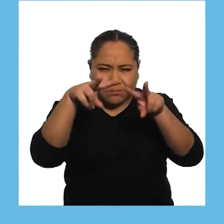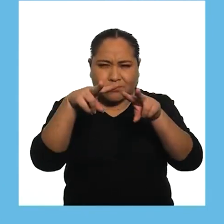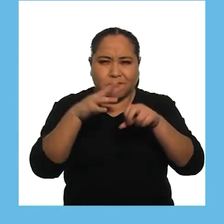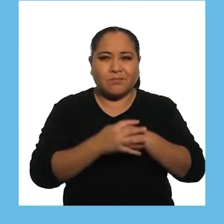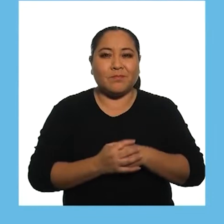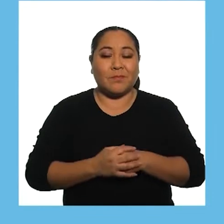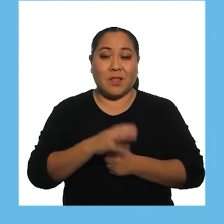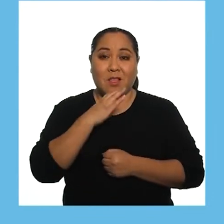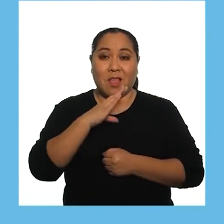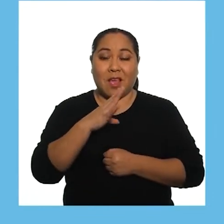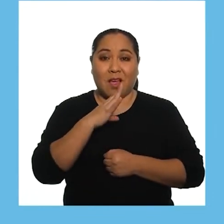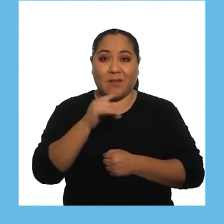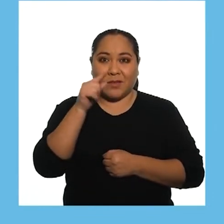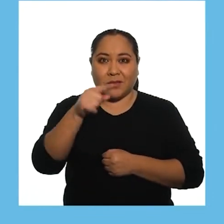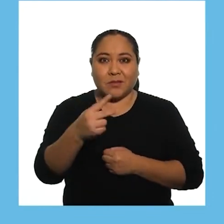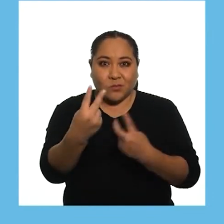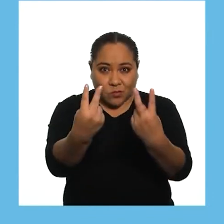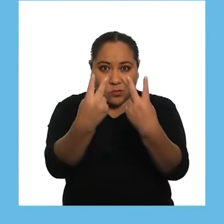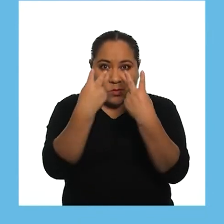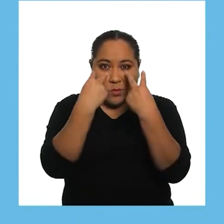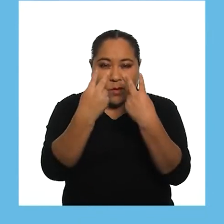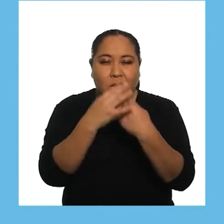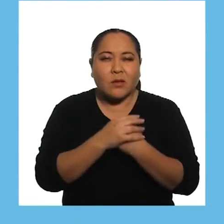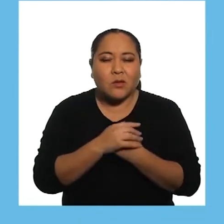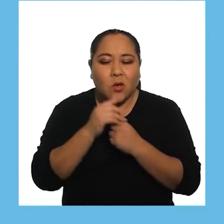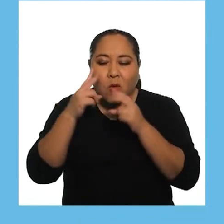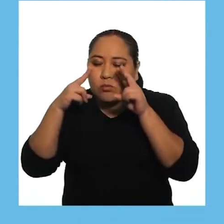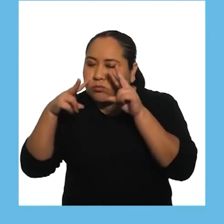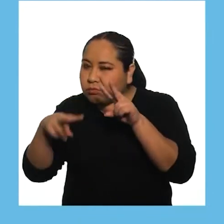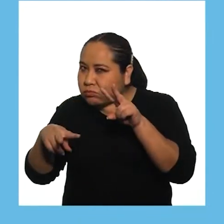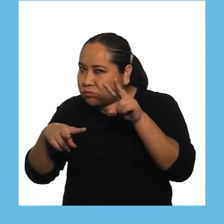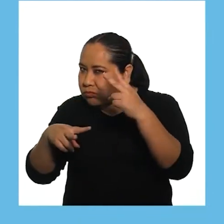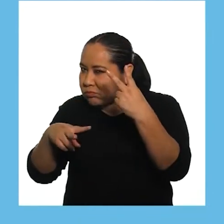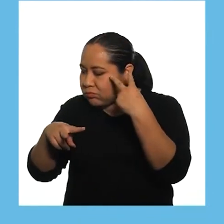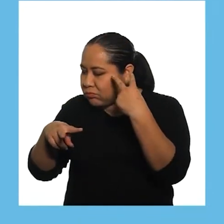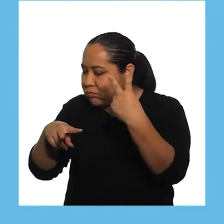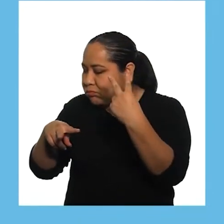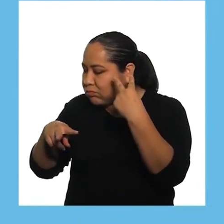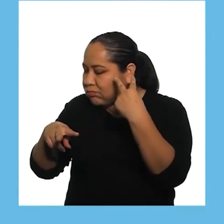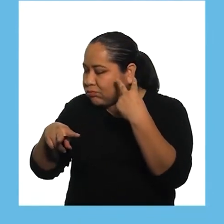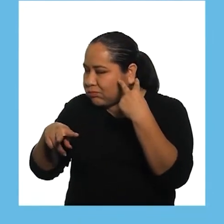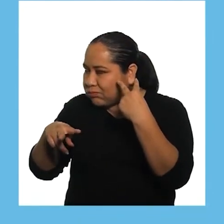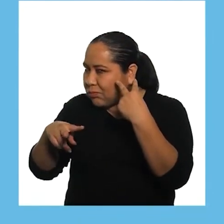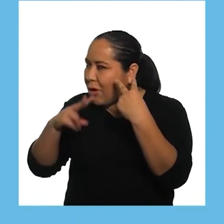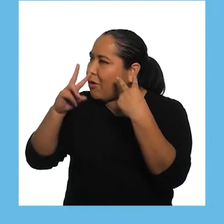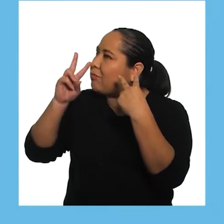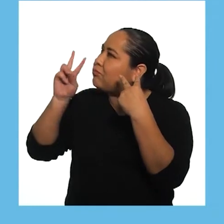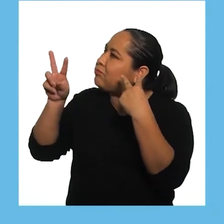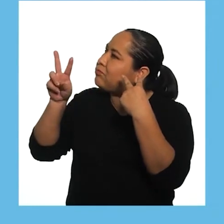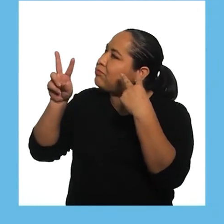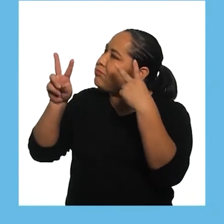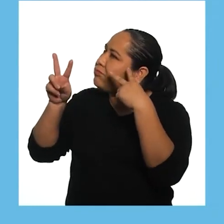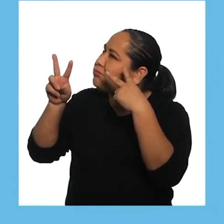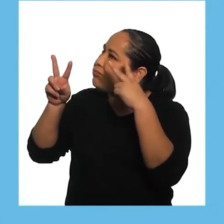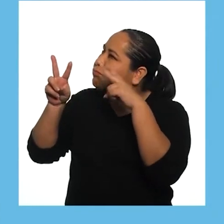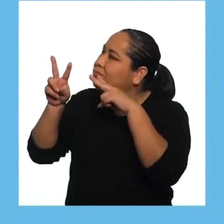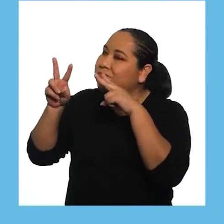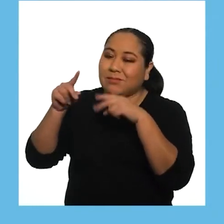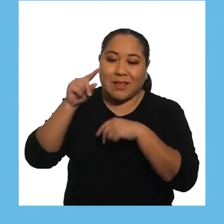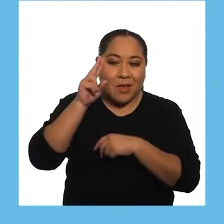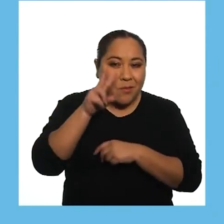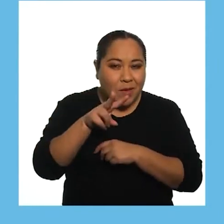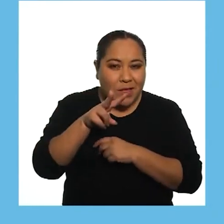cuando le hables Deja que te observe cuando miras un objeto o a una persona Luego,